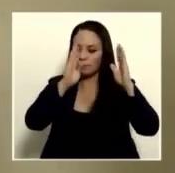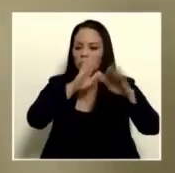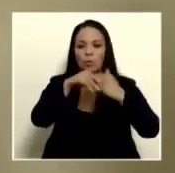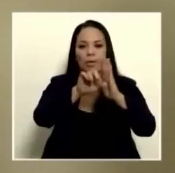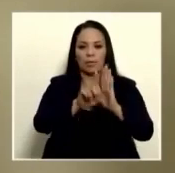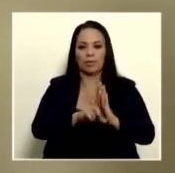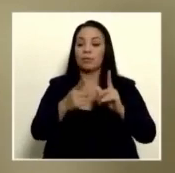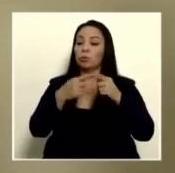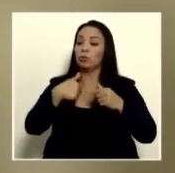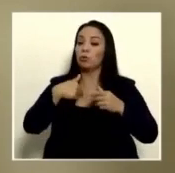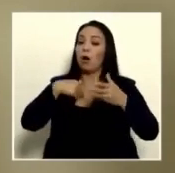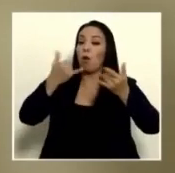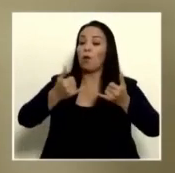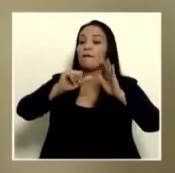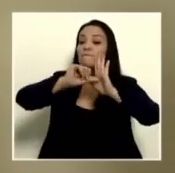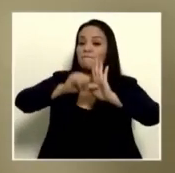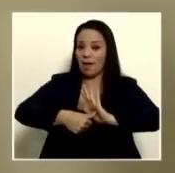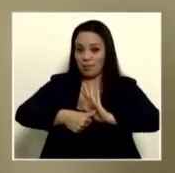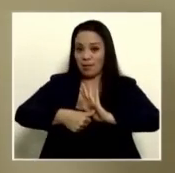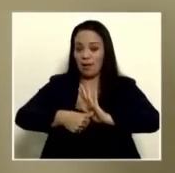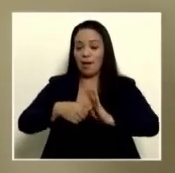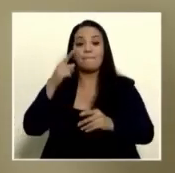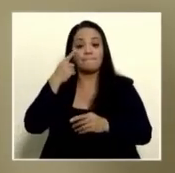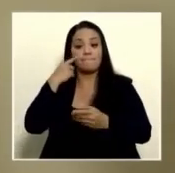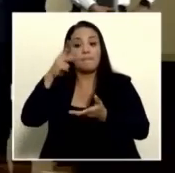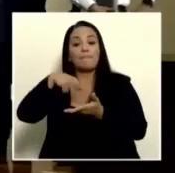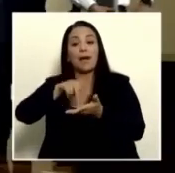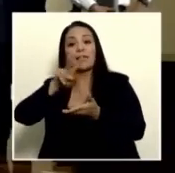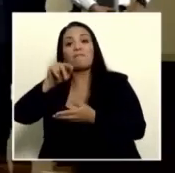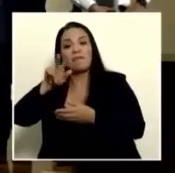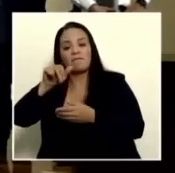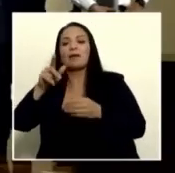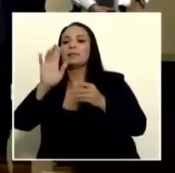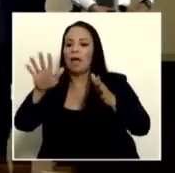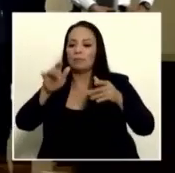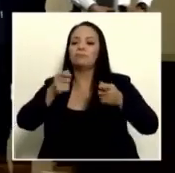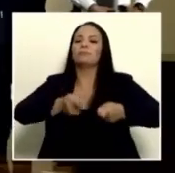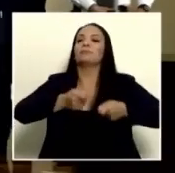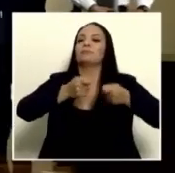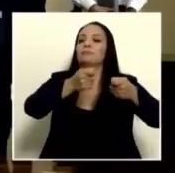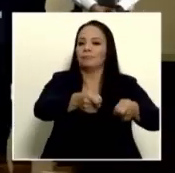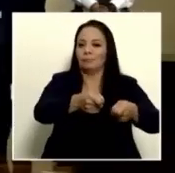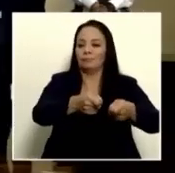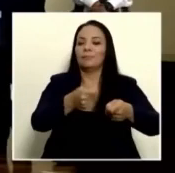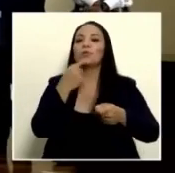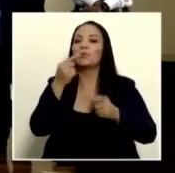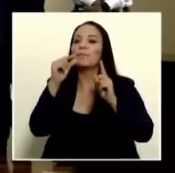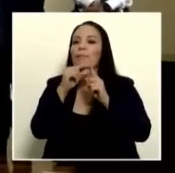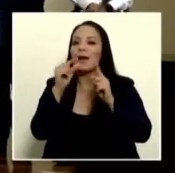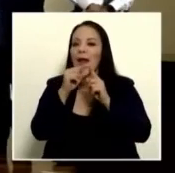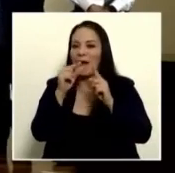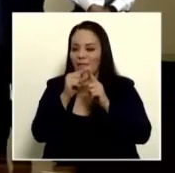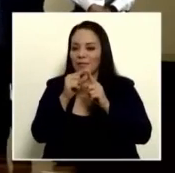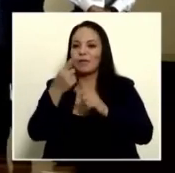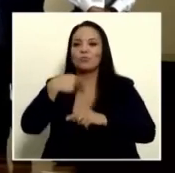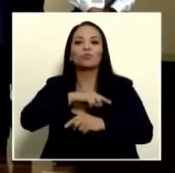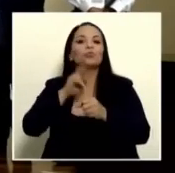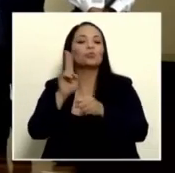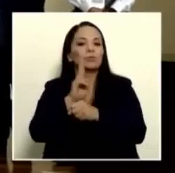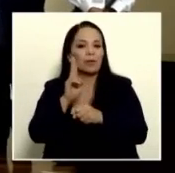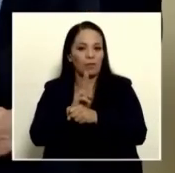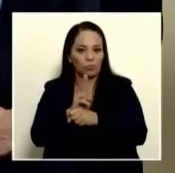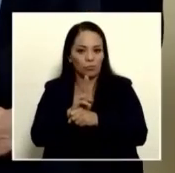quiero ser muy enfática en que a Parque Viva se le notificó. Y voy a decir las palabras explícitas que utilizamos